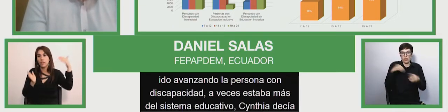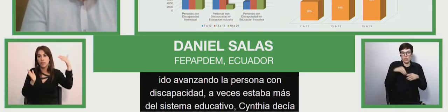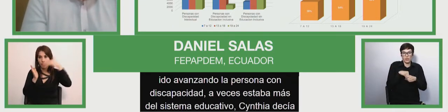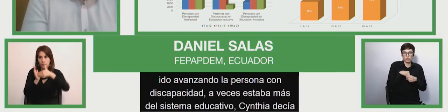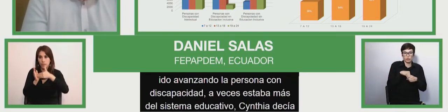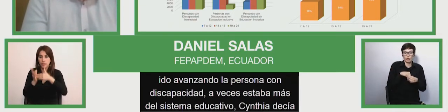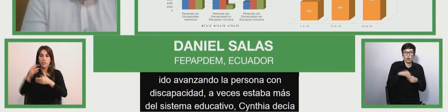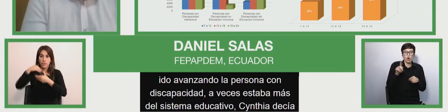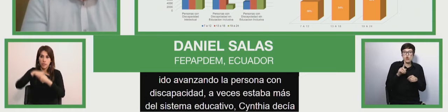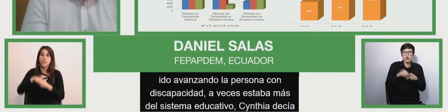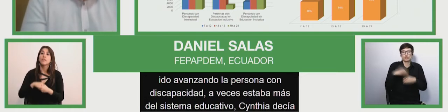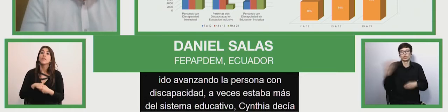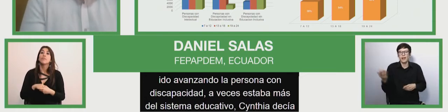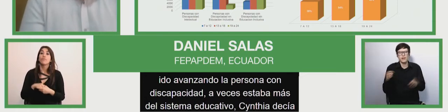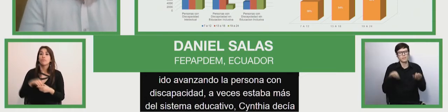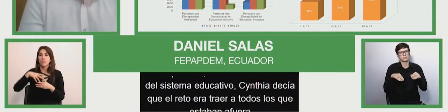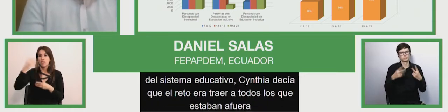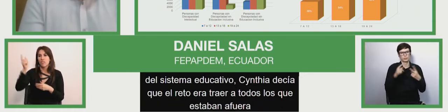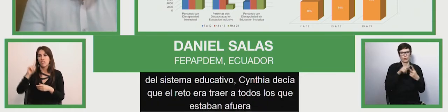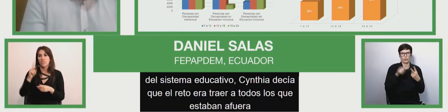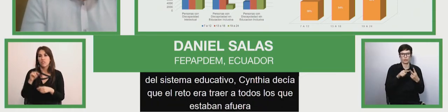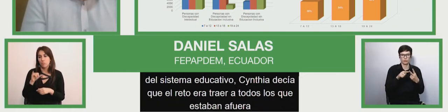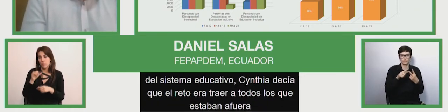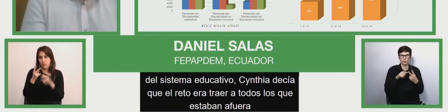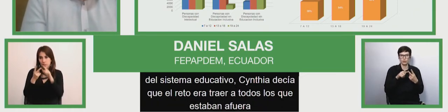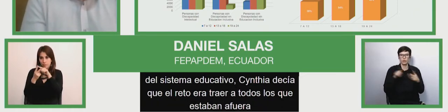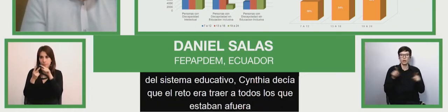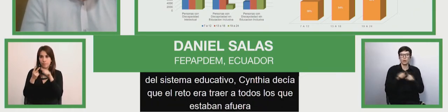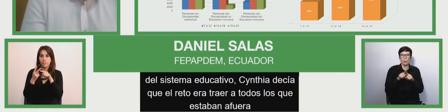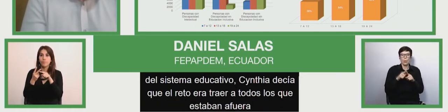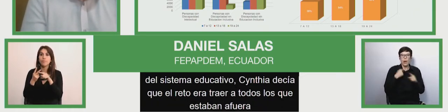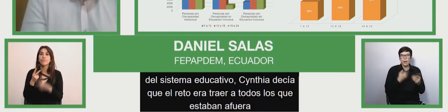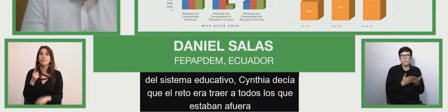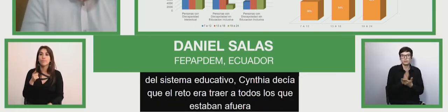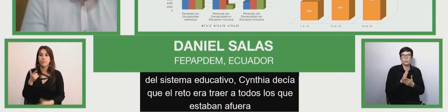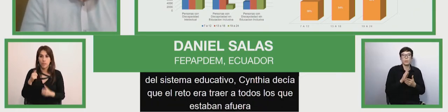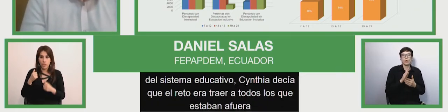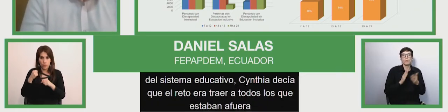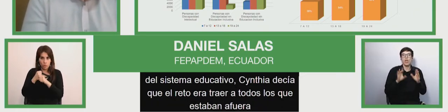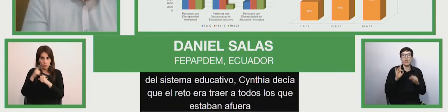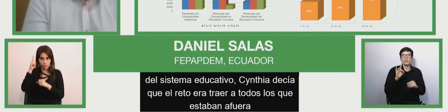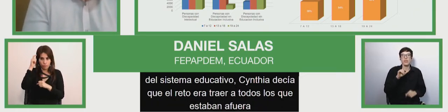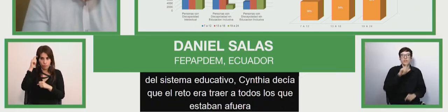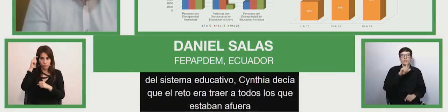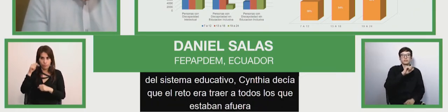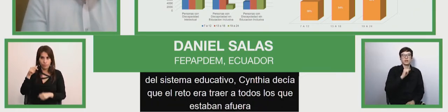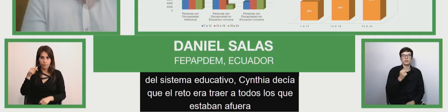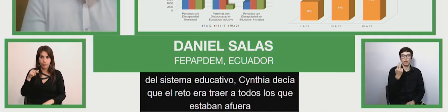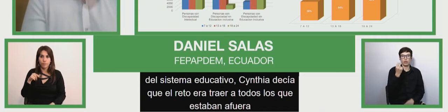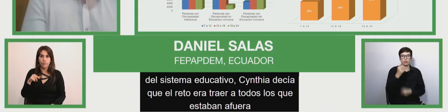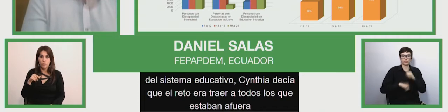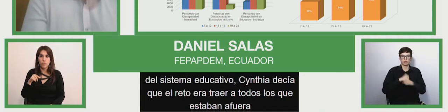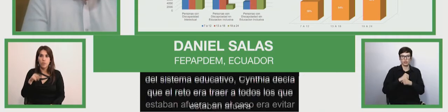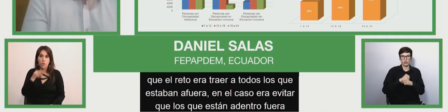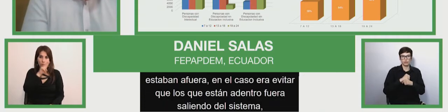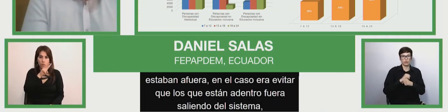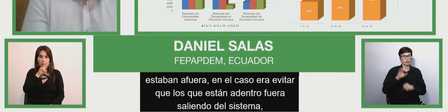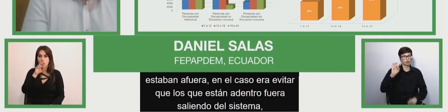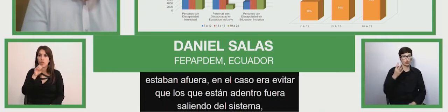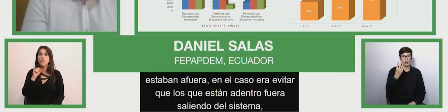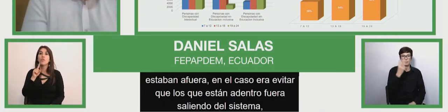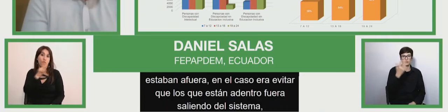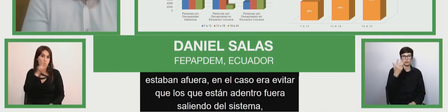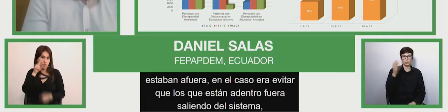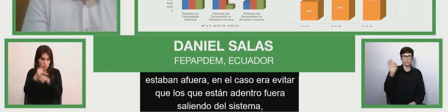saliendo del sistema educativo. Empezábamos con una edad de 7 a 12 años, con que solo el 39%